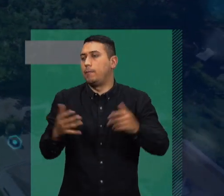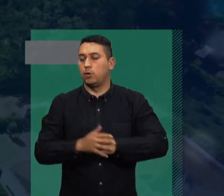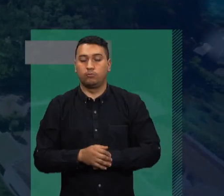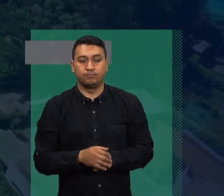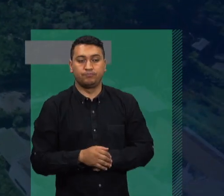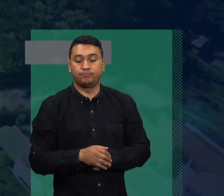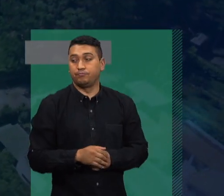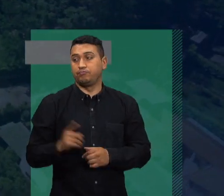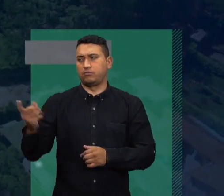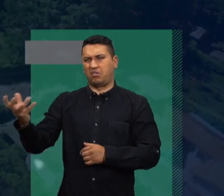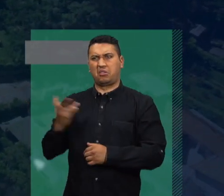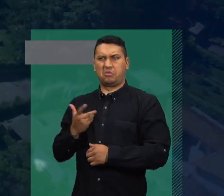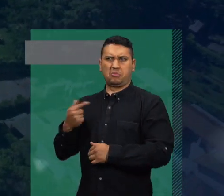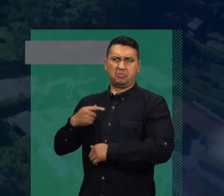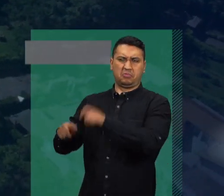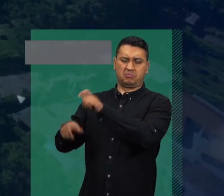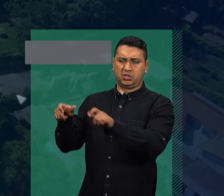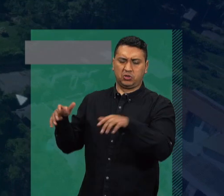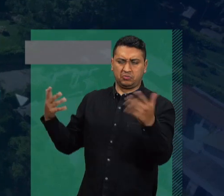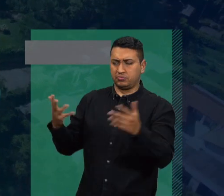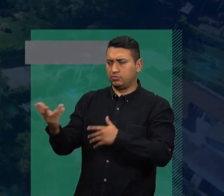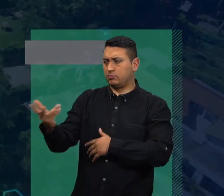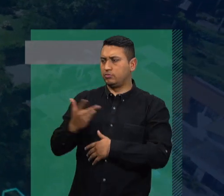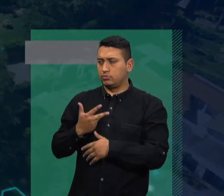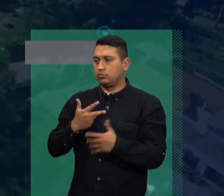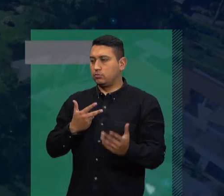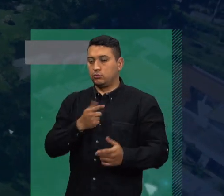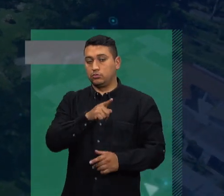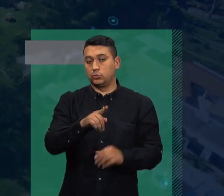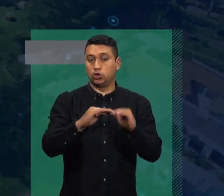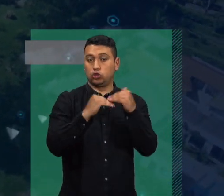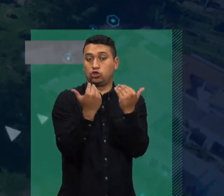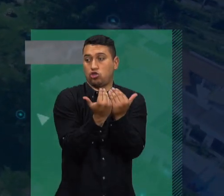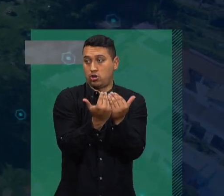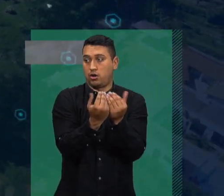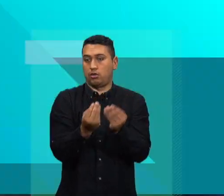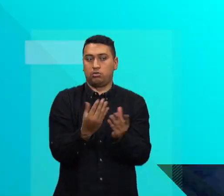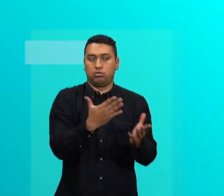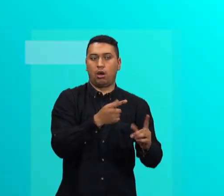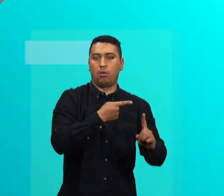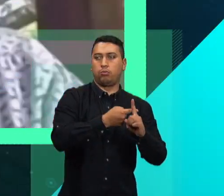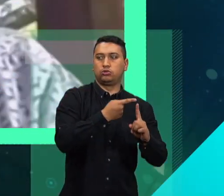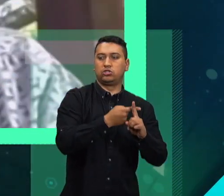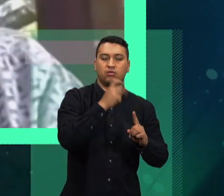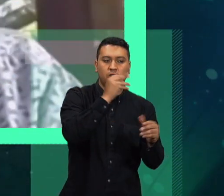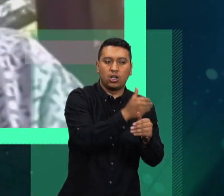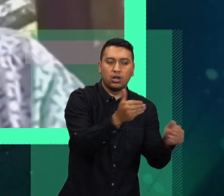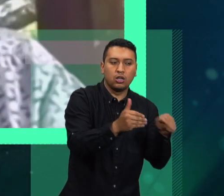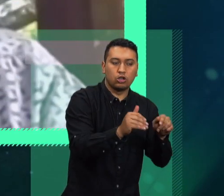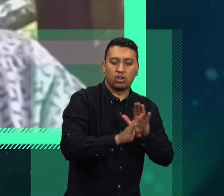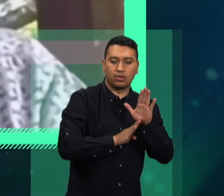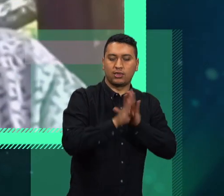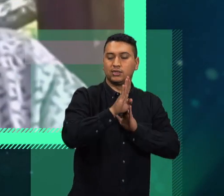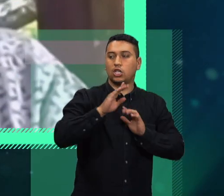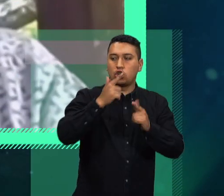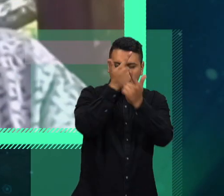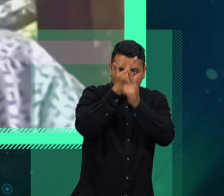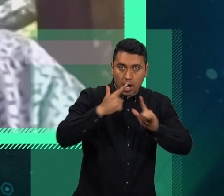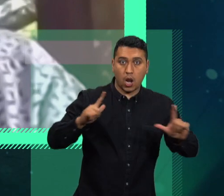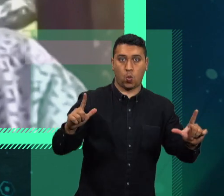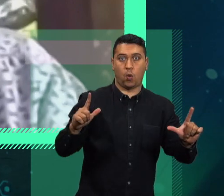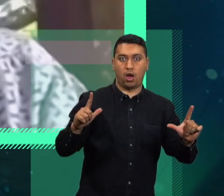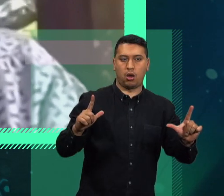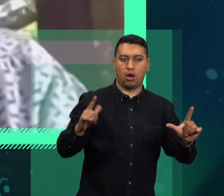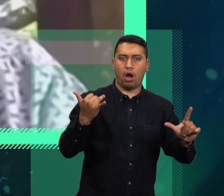que le da el colegio a los niños, del desarrollo del lenguaje. ¿En qué áreas ve usted la afectación? Las respuestas a su pregunta